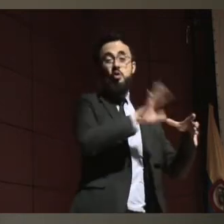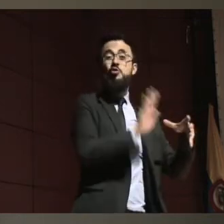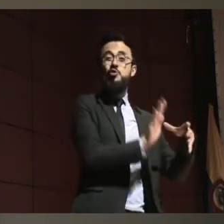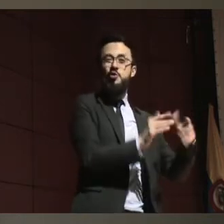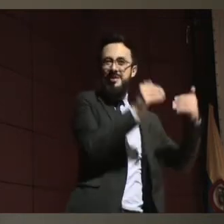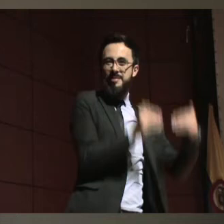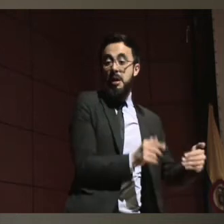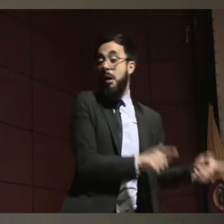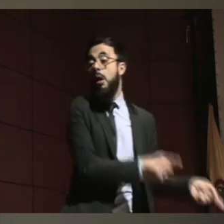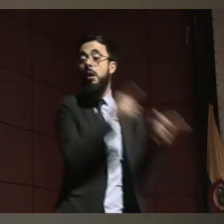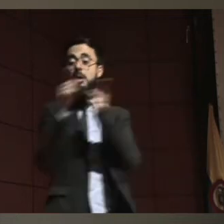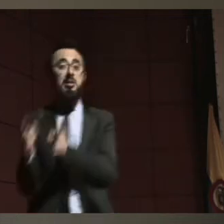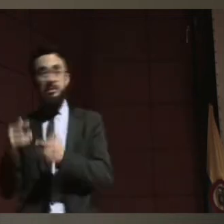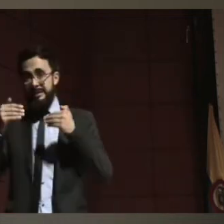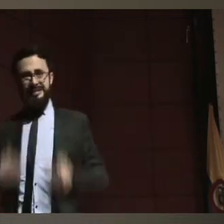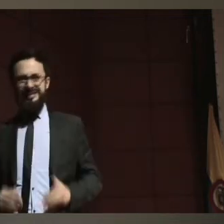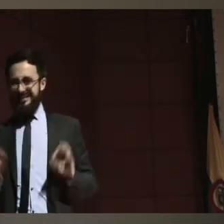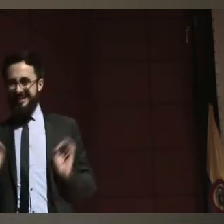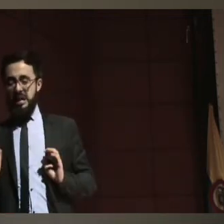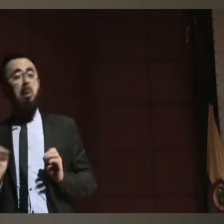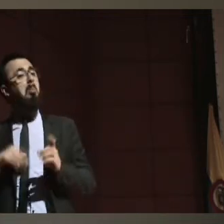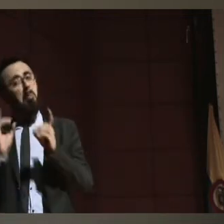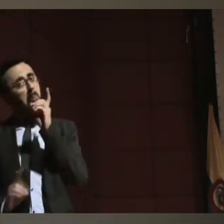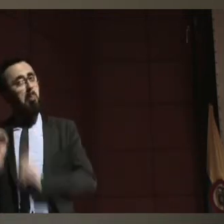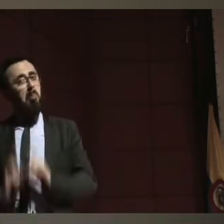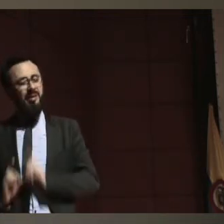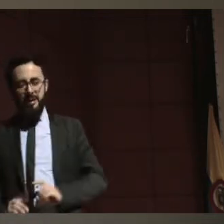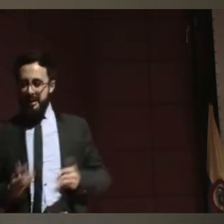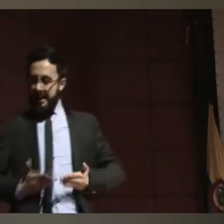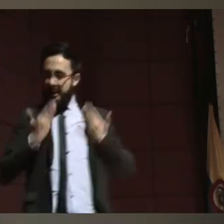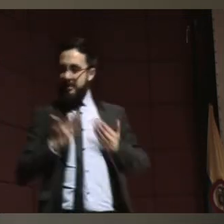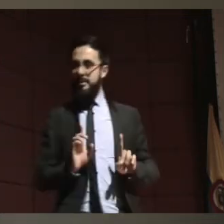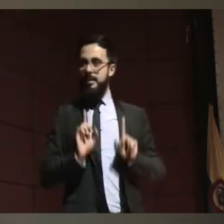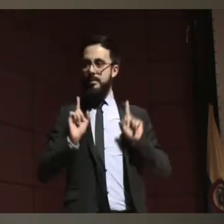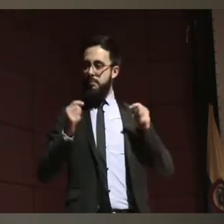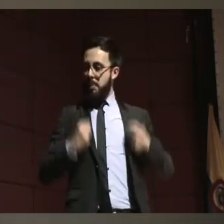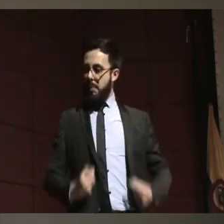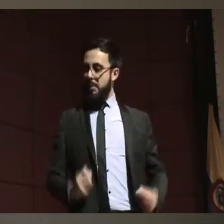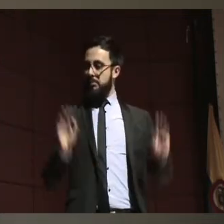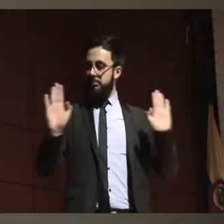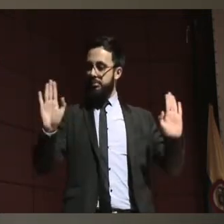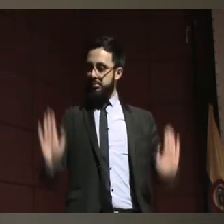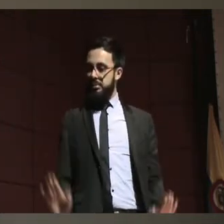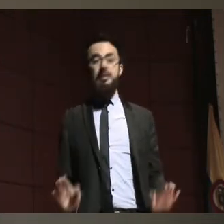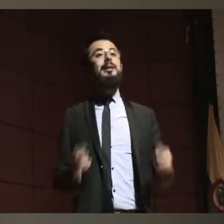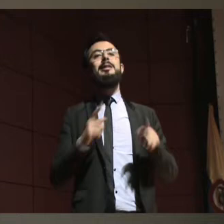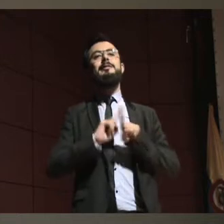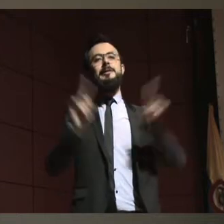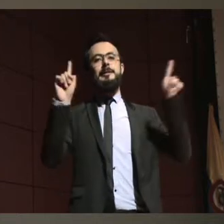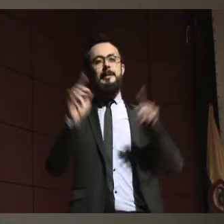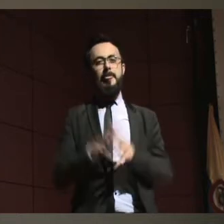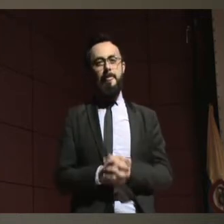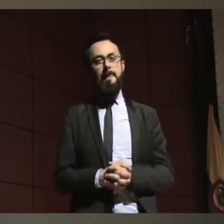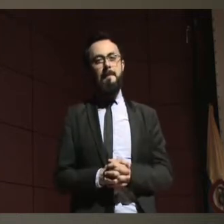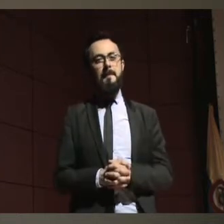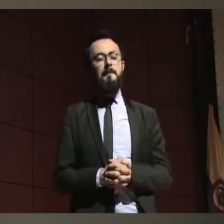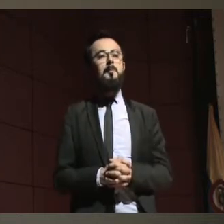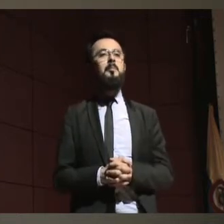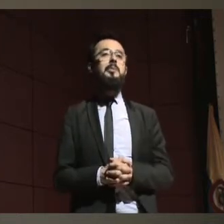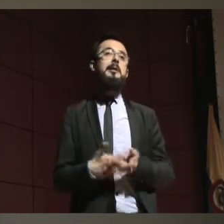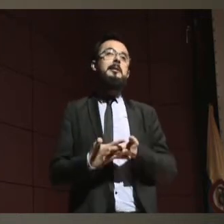O de pronto es de esta misma forma, pero de una forma más lenta o puede ser de una forma diferente. Entonces,